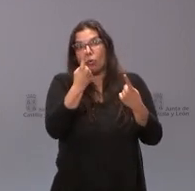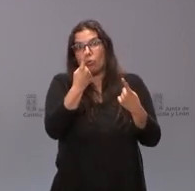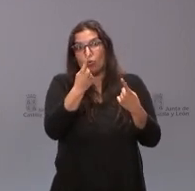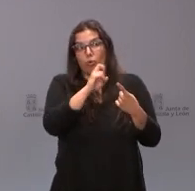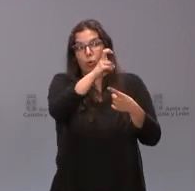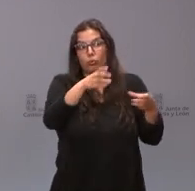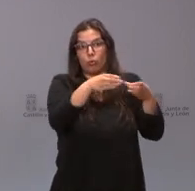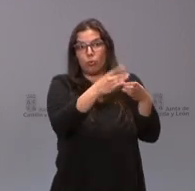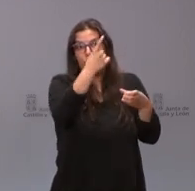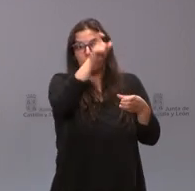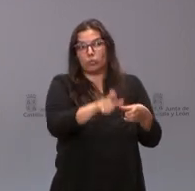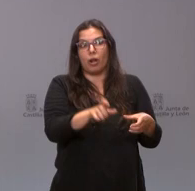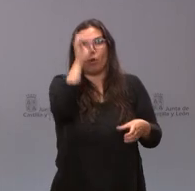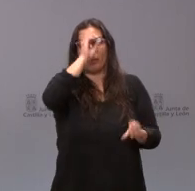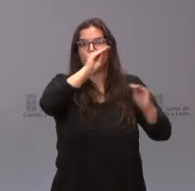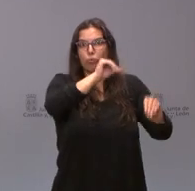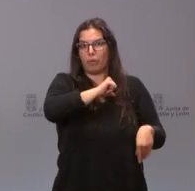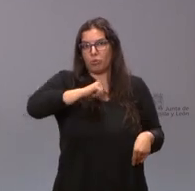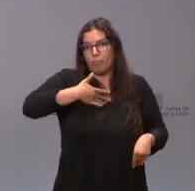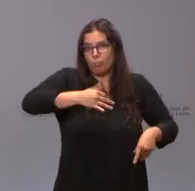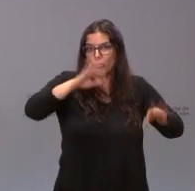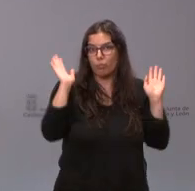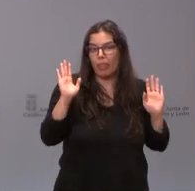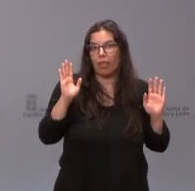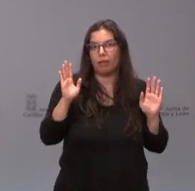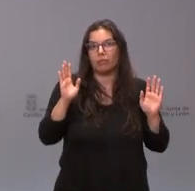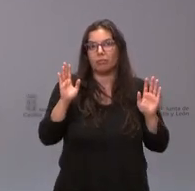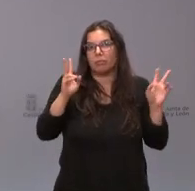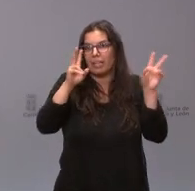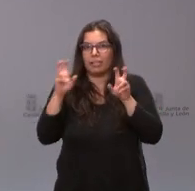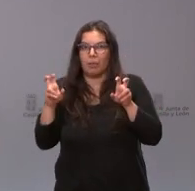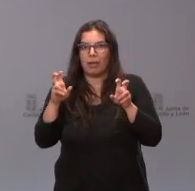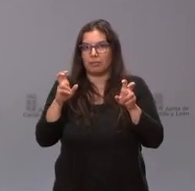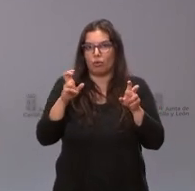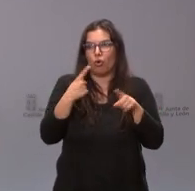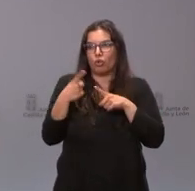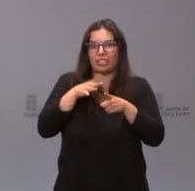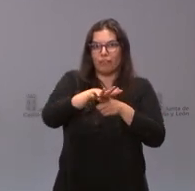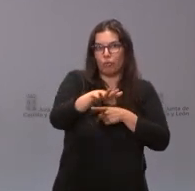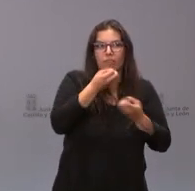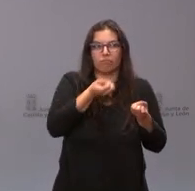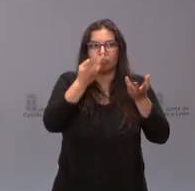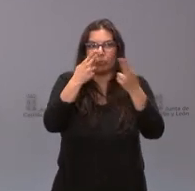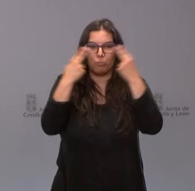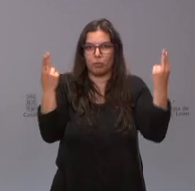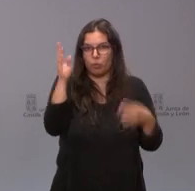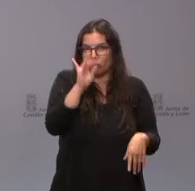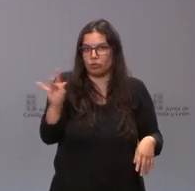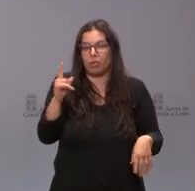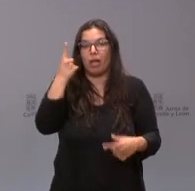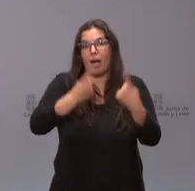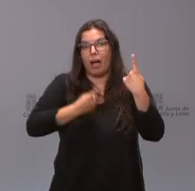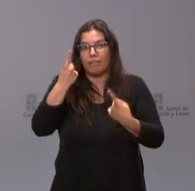político puede tener alguna opinión personal respecto de cualquiera de estos asuntos y la puede manifestar públicamente en alguna ocasión